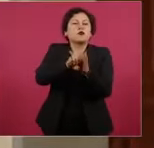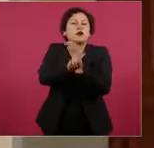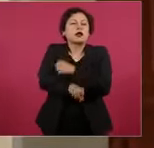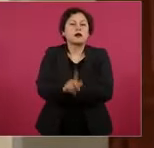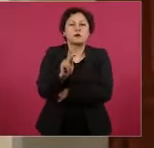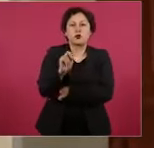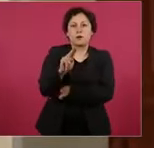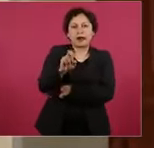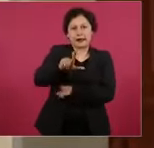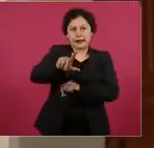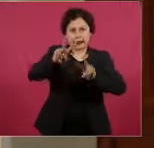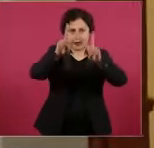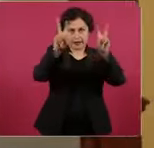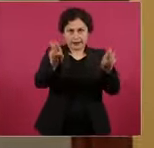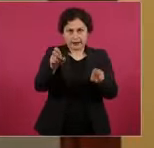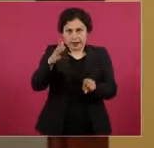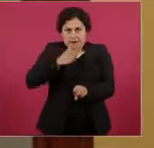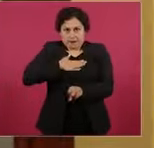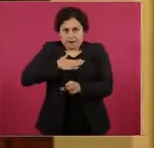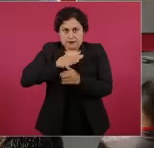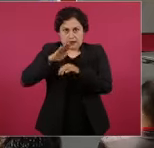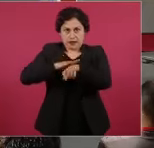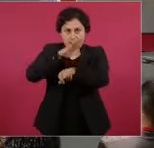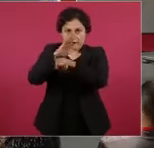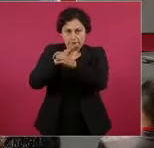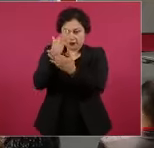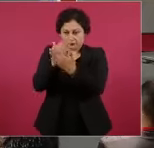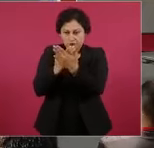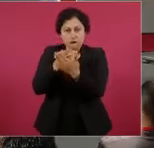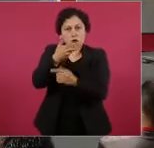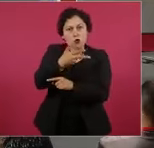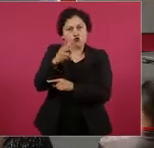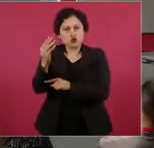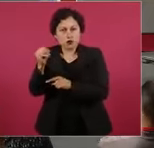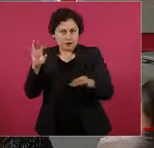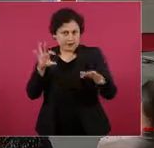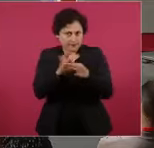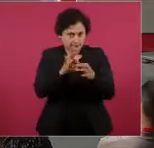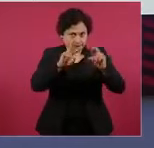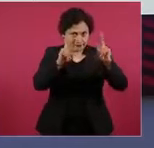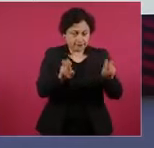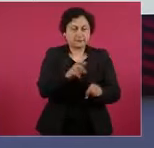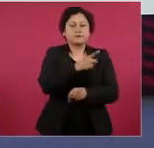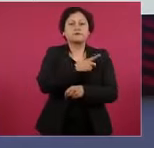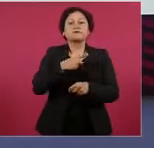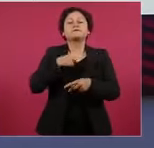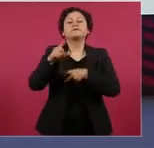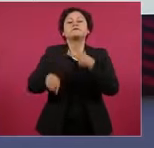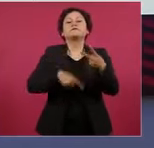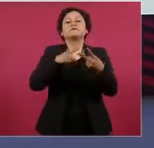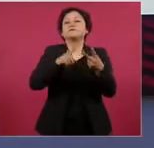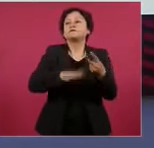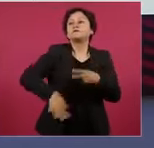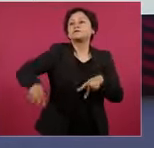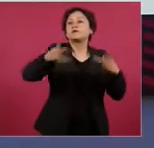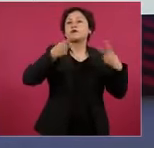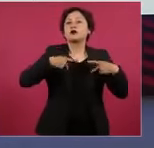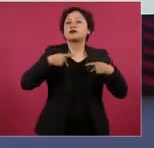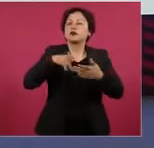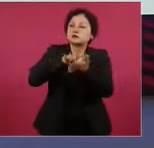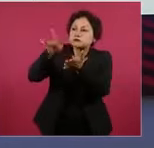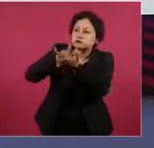en las materias de penal, cartas de recomendación de la ciudadanía y ensayos que